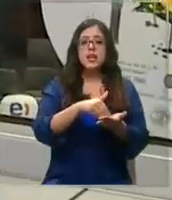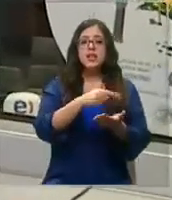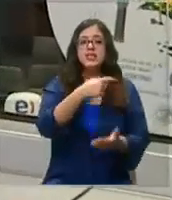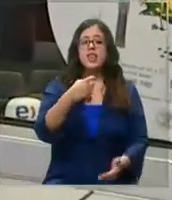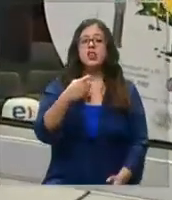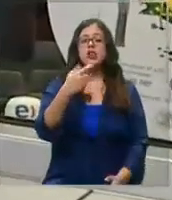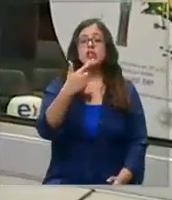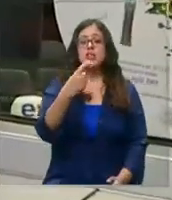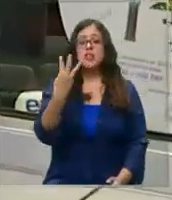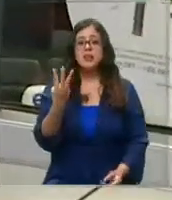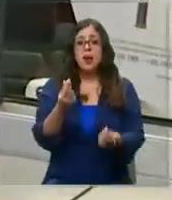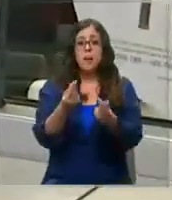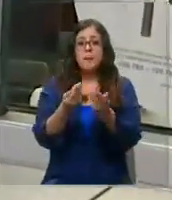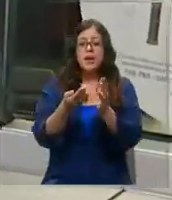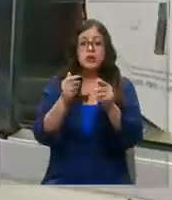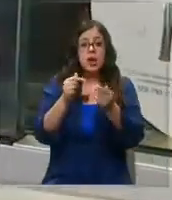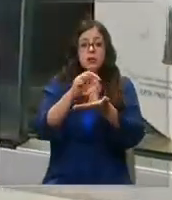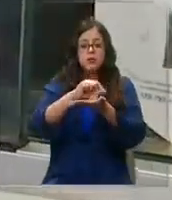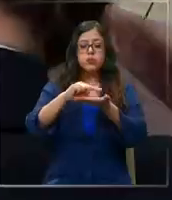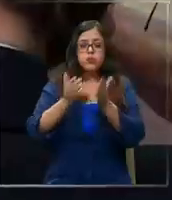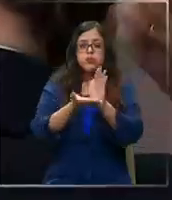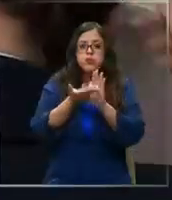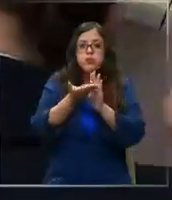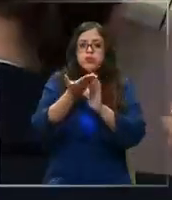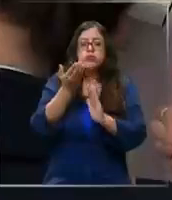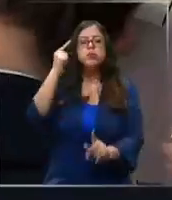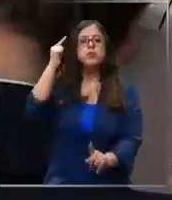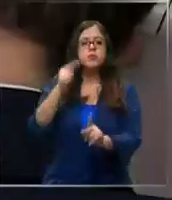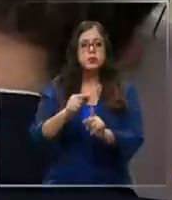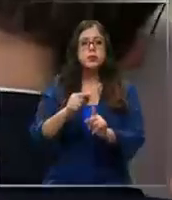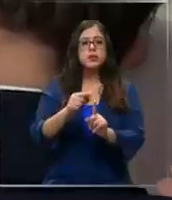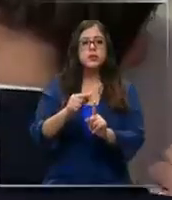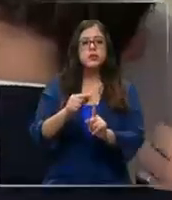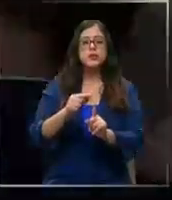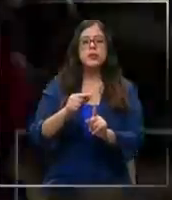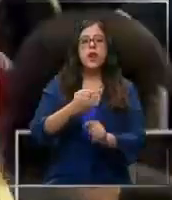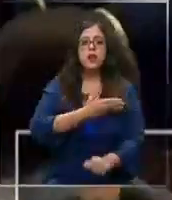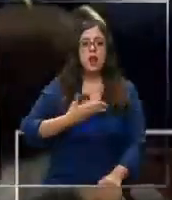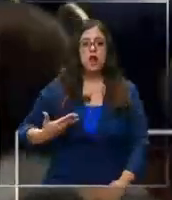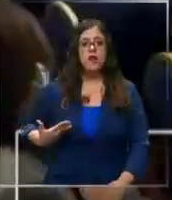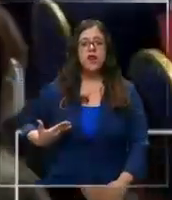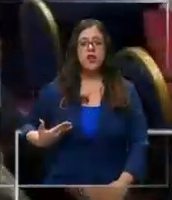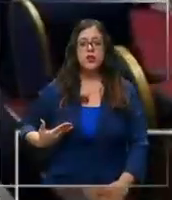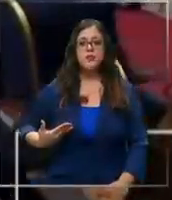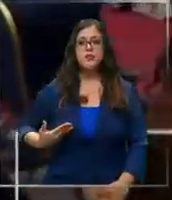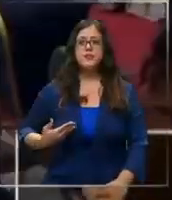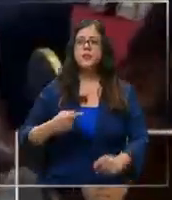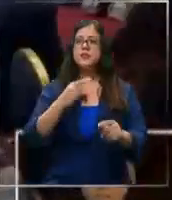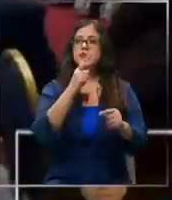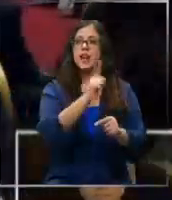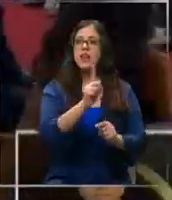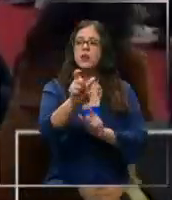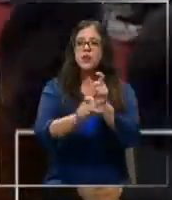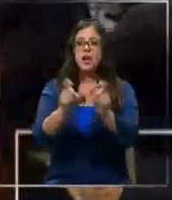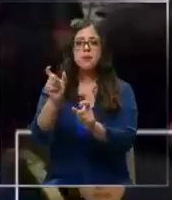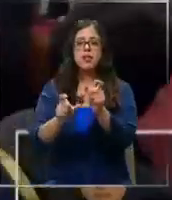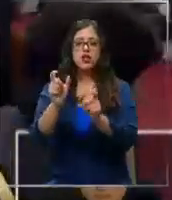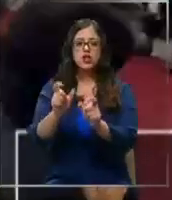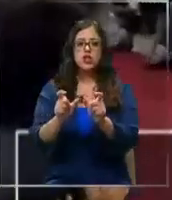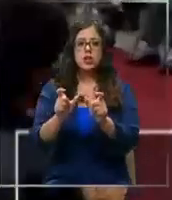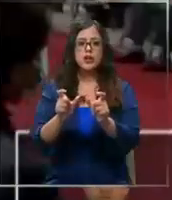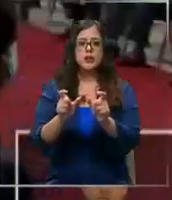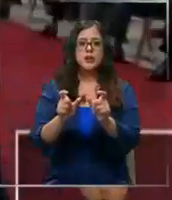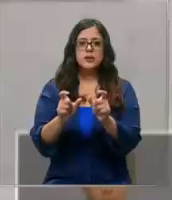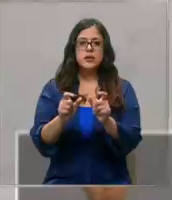pesos. Un alza que poco a poco se acerca a la meta proyectada por el gobierno. Cada habitante de nuestra patria, de 65